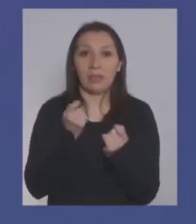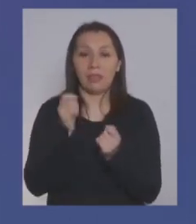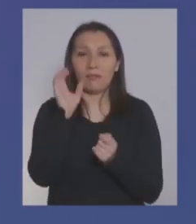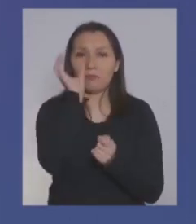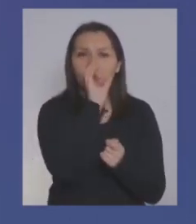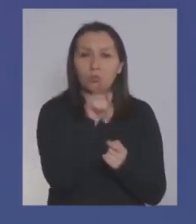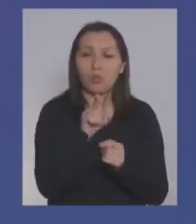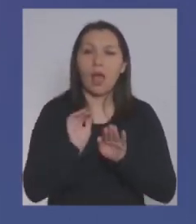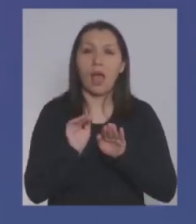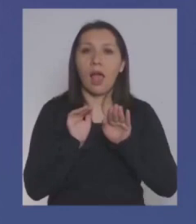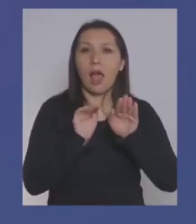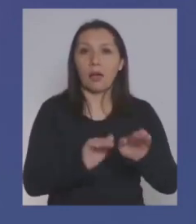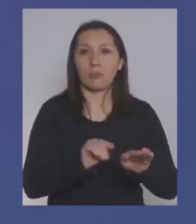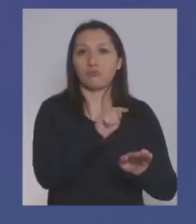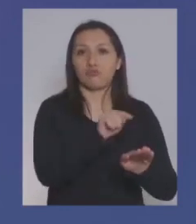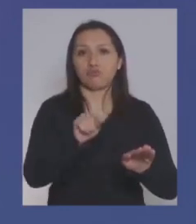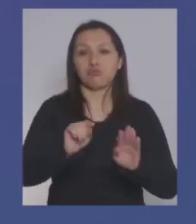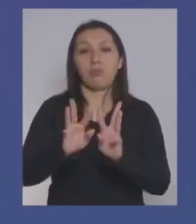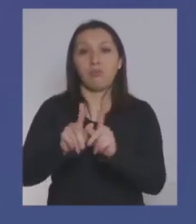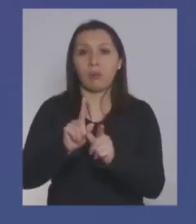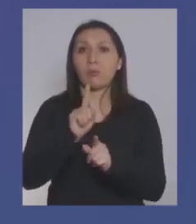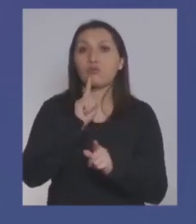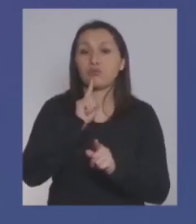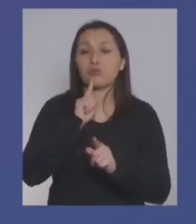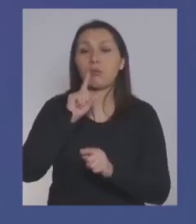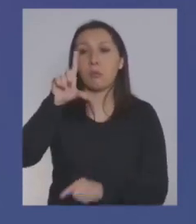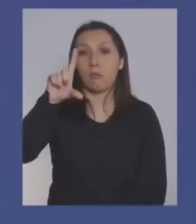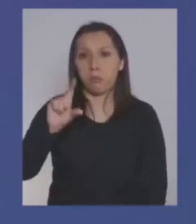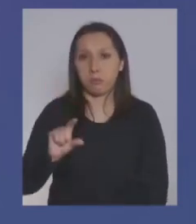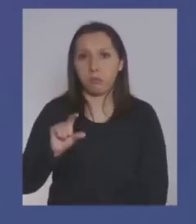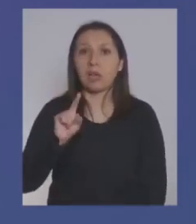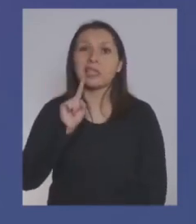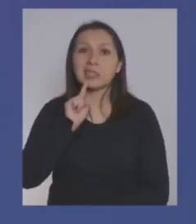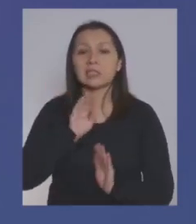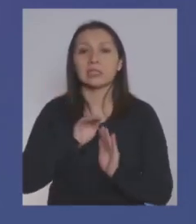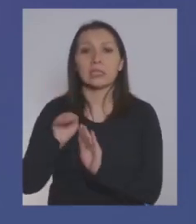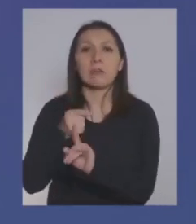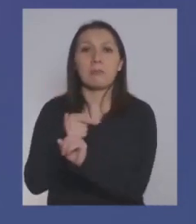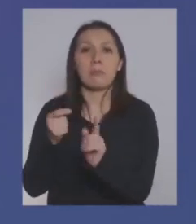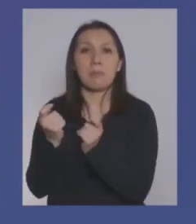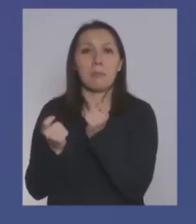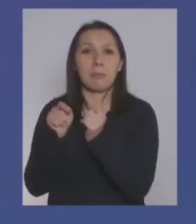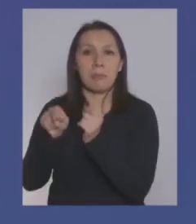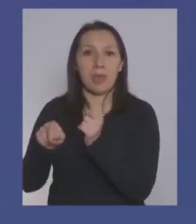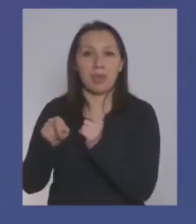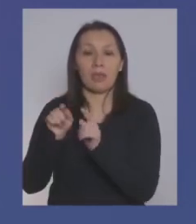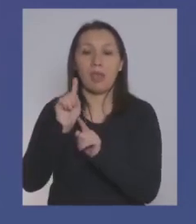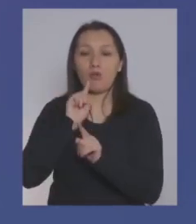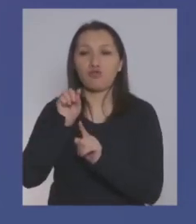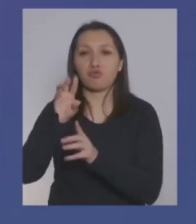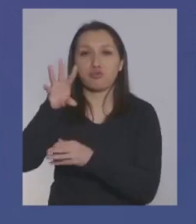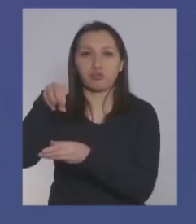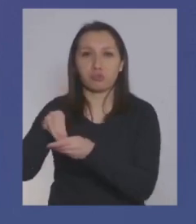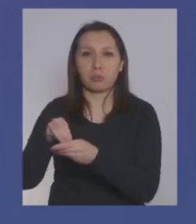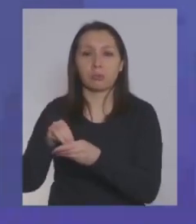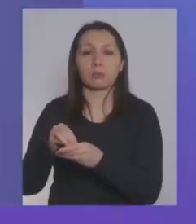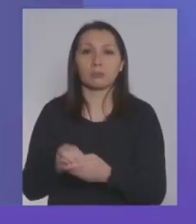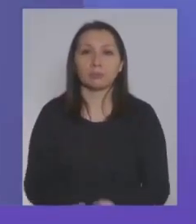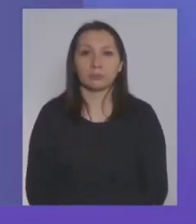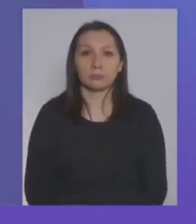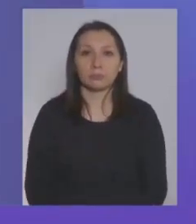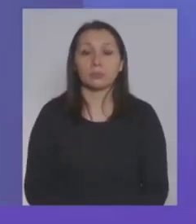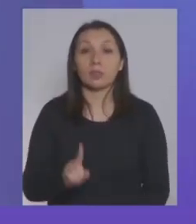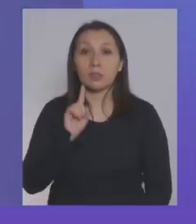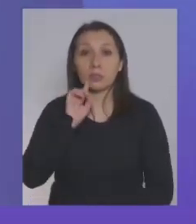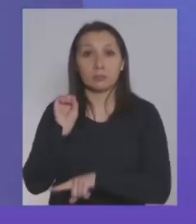buscaba era ir en apoyo de esas familias que tenían caída en ingreso y que pertenecían a la clase media. Tenemos una